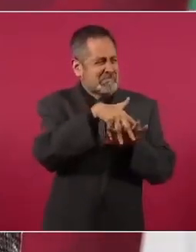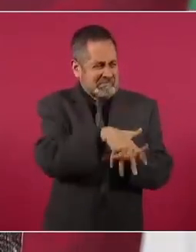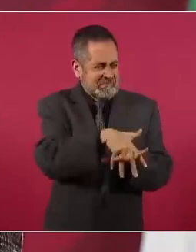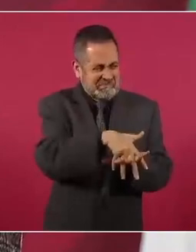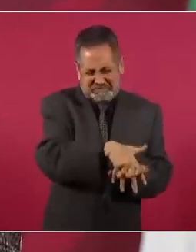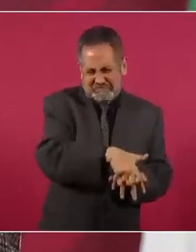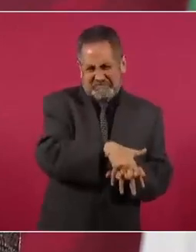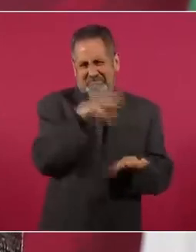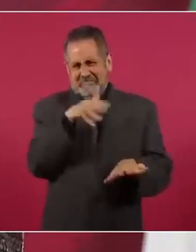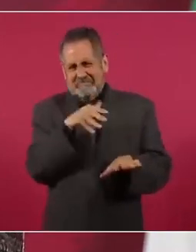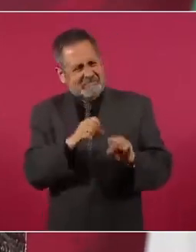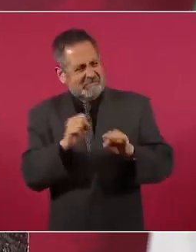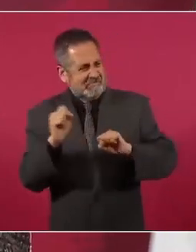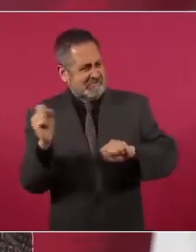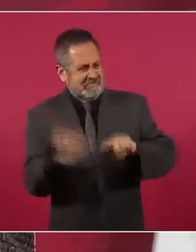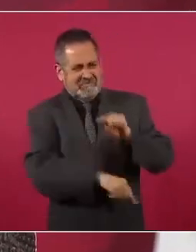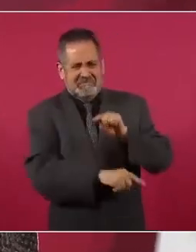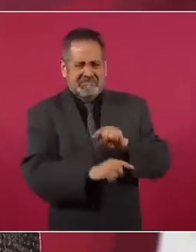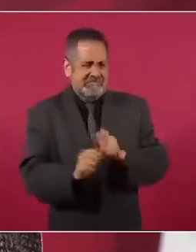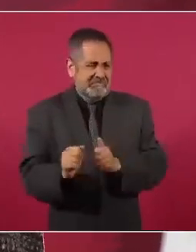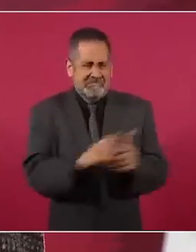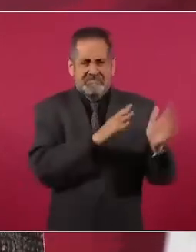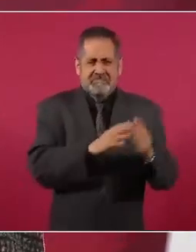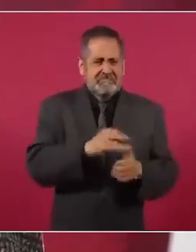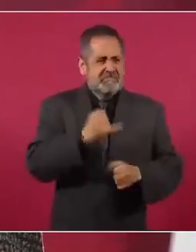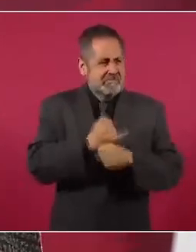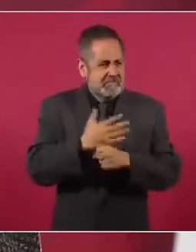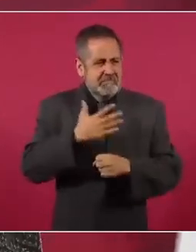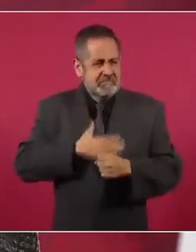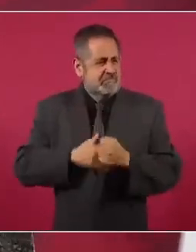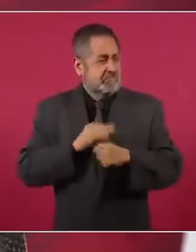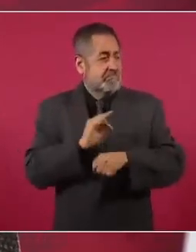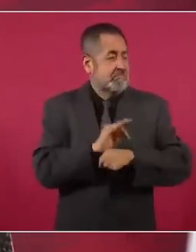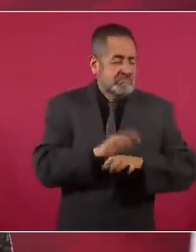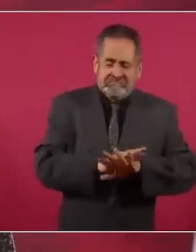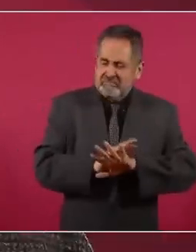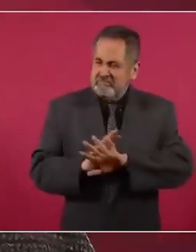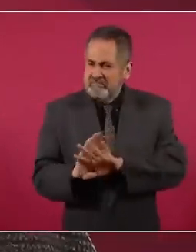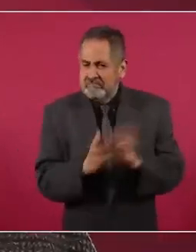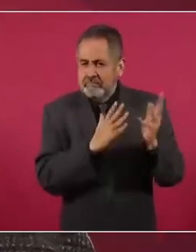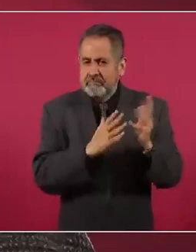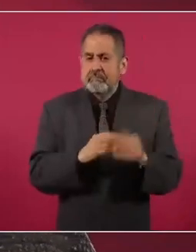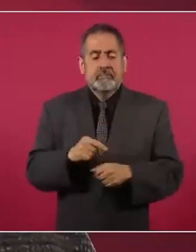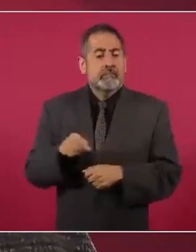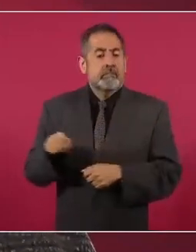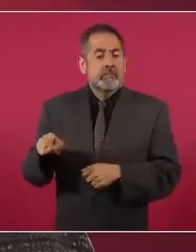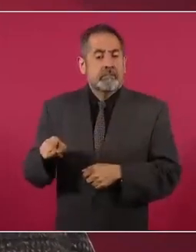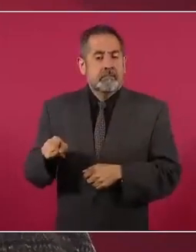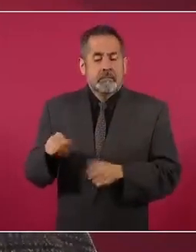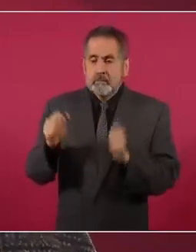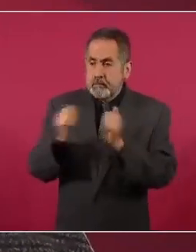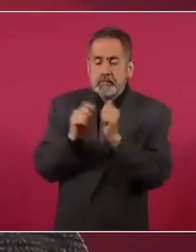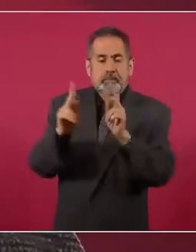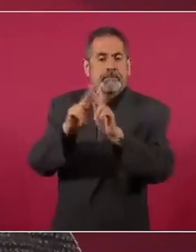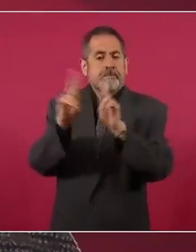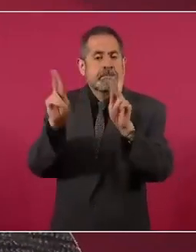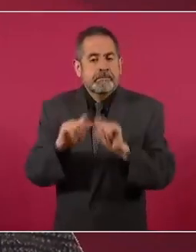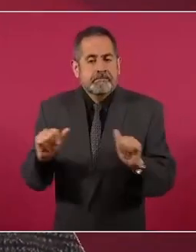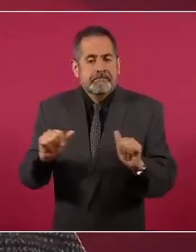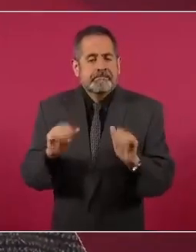el régimen de corrupción, de injusticias y de privilegios de manera pacífica